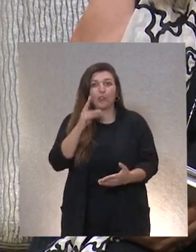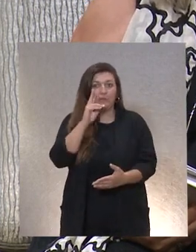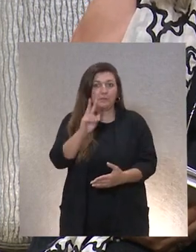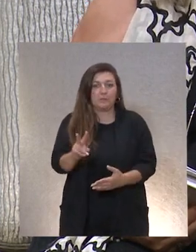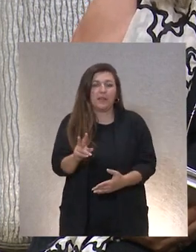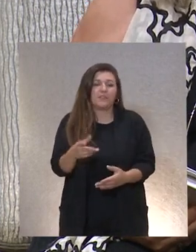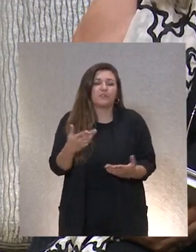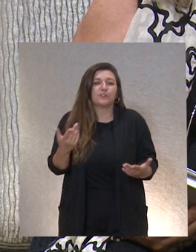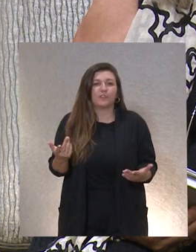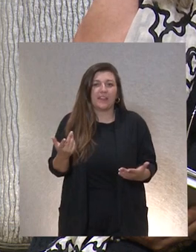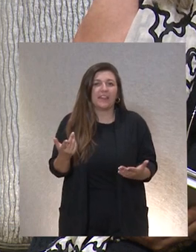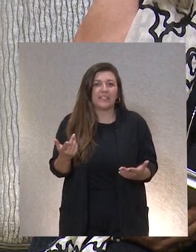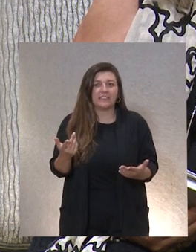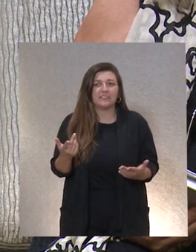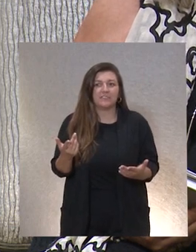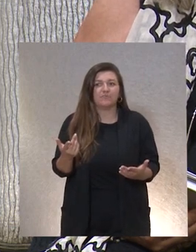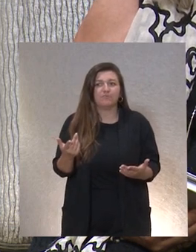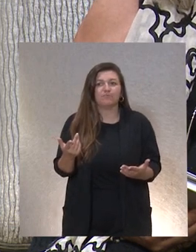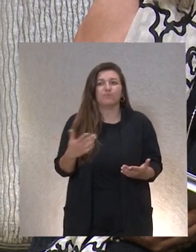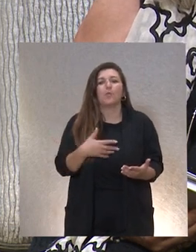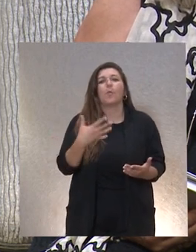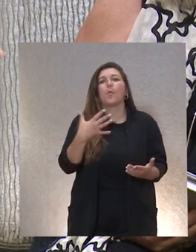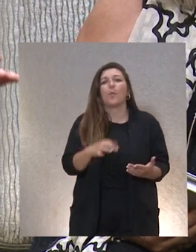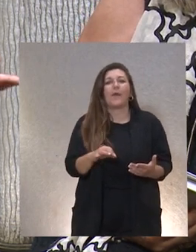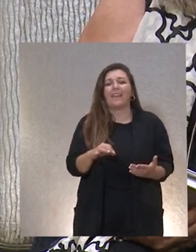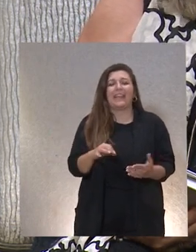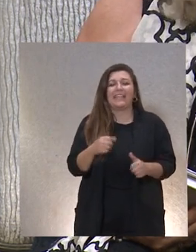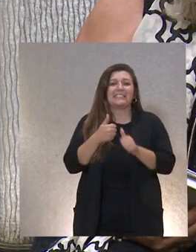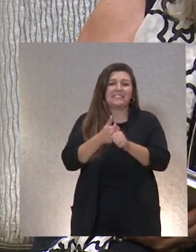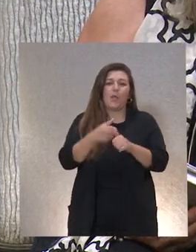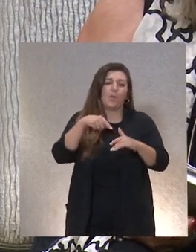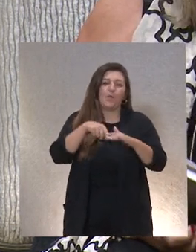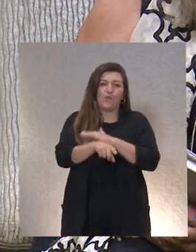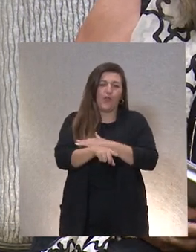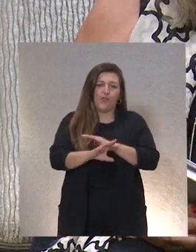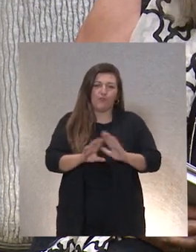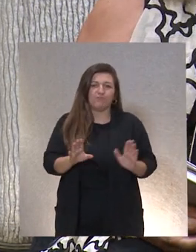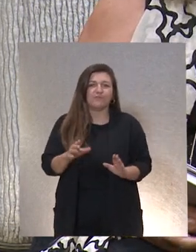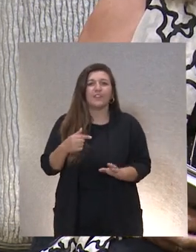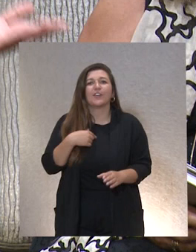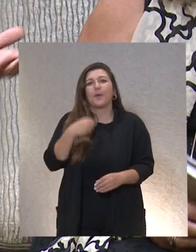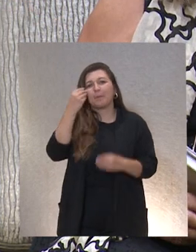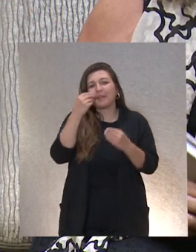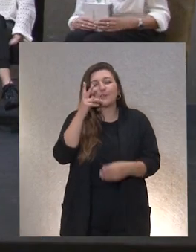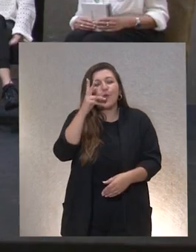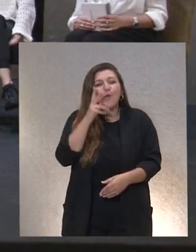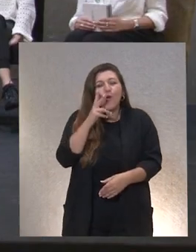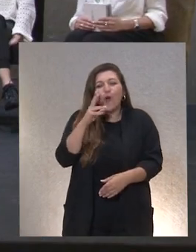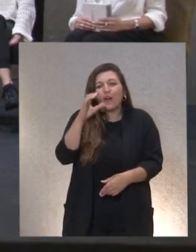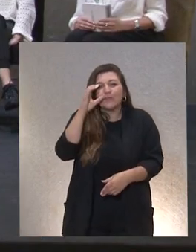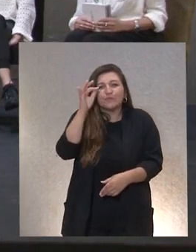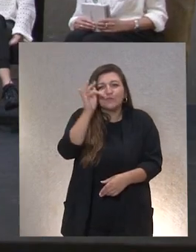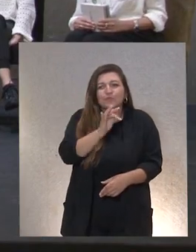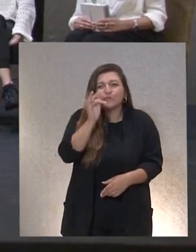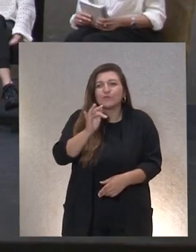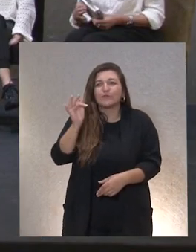pues esta es una cuestión que que seguramente van a poder seguir profundizando a mí ha sido un lujo escucharos de verdad